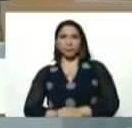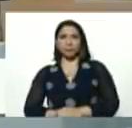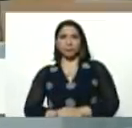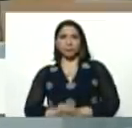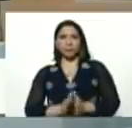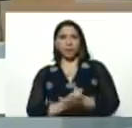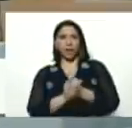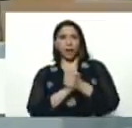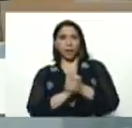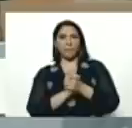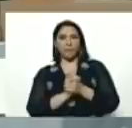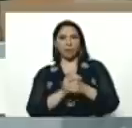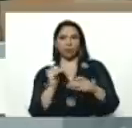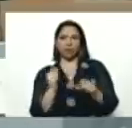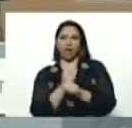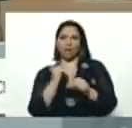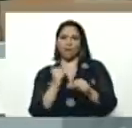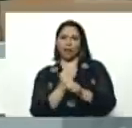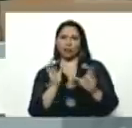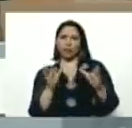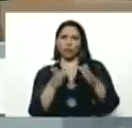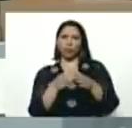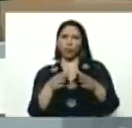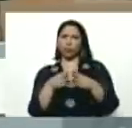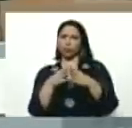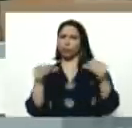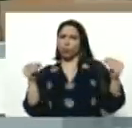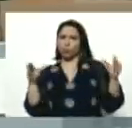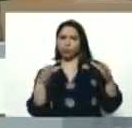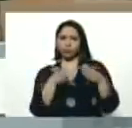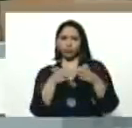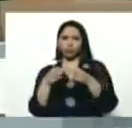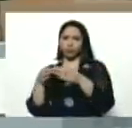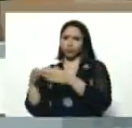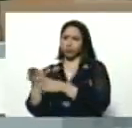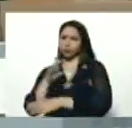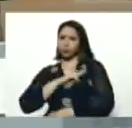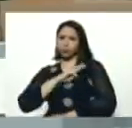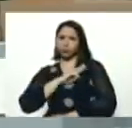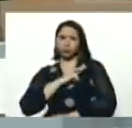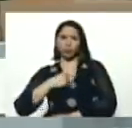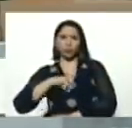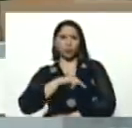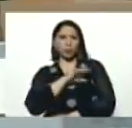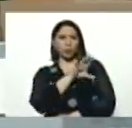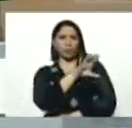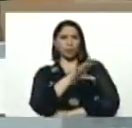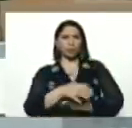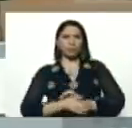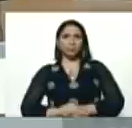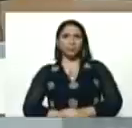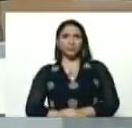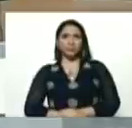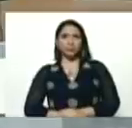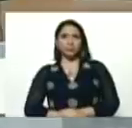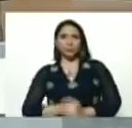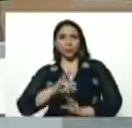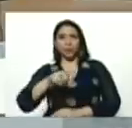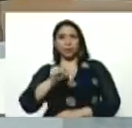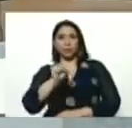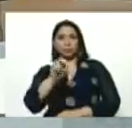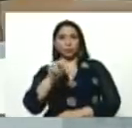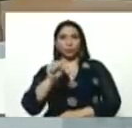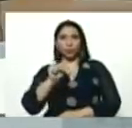compañero, ha estado haciendo un trabajo de reunión, con todos los grupos, religiosos, de nuestro, de nuestro país, Jesús Faría, que lo